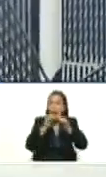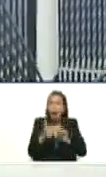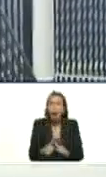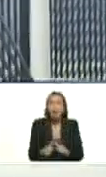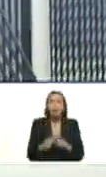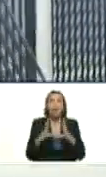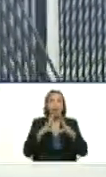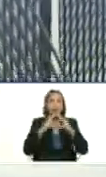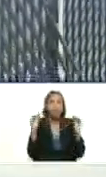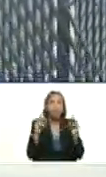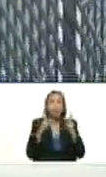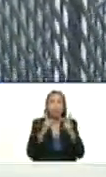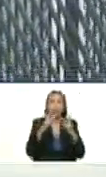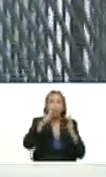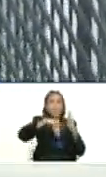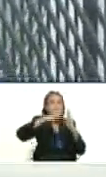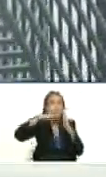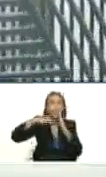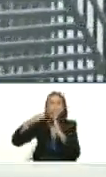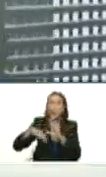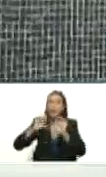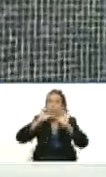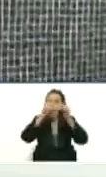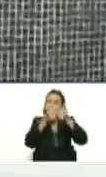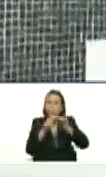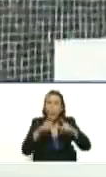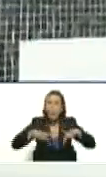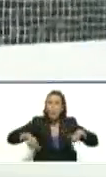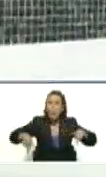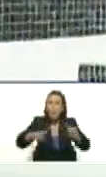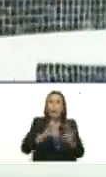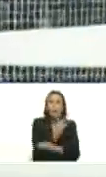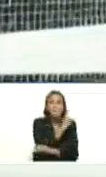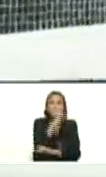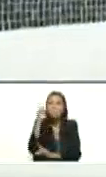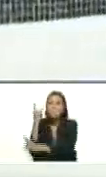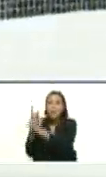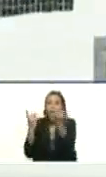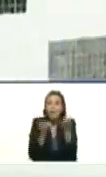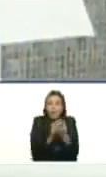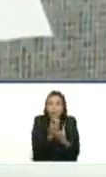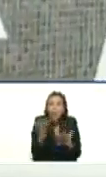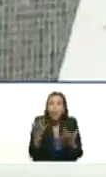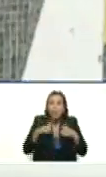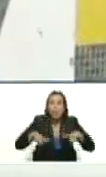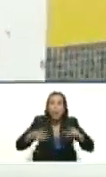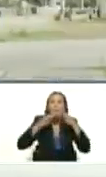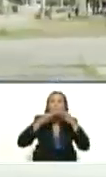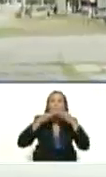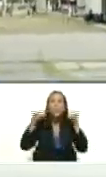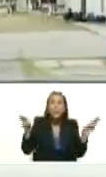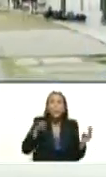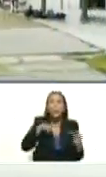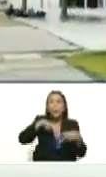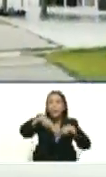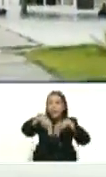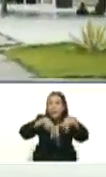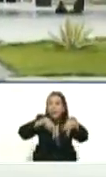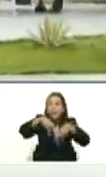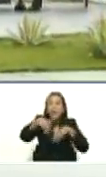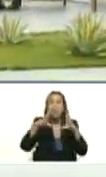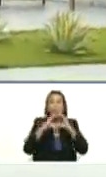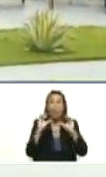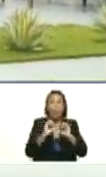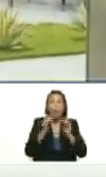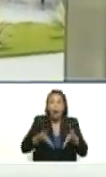con todo su muralismo con todos sus espacios verdes con todos sus espacios públicos la recuperación de